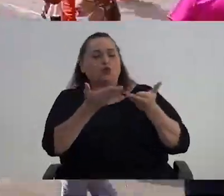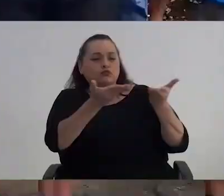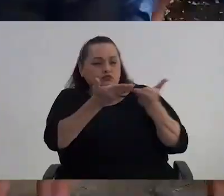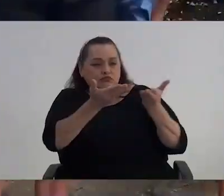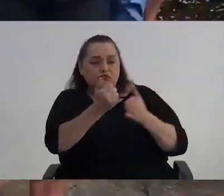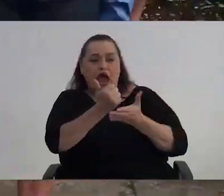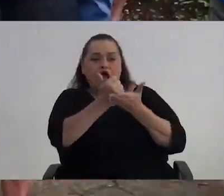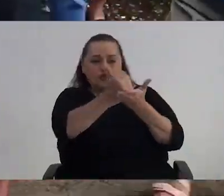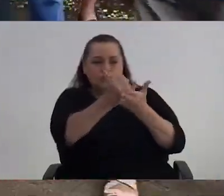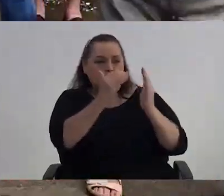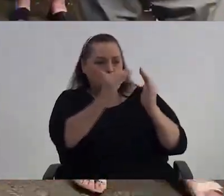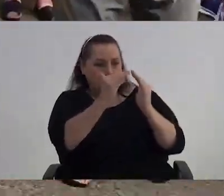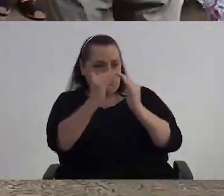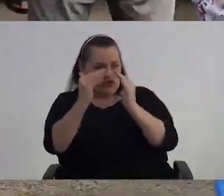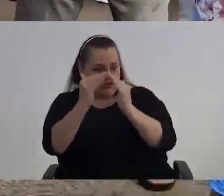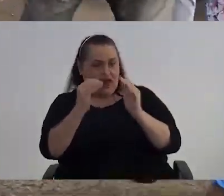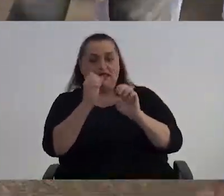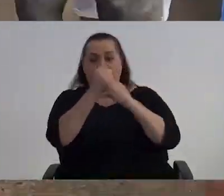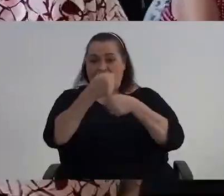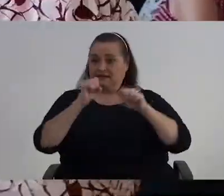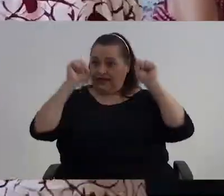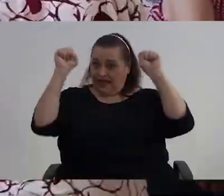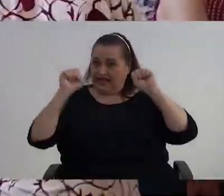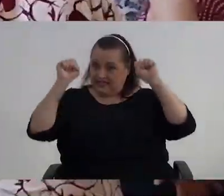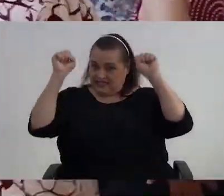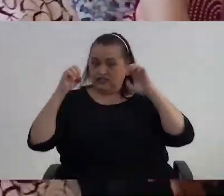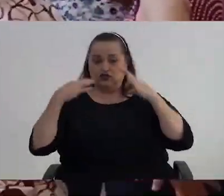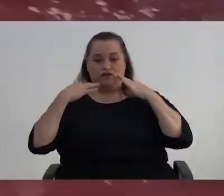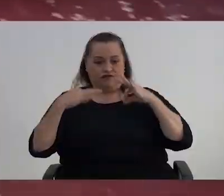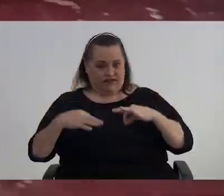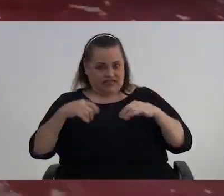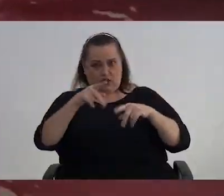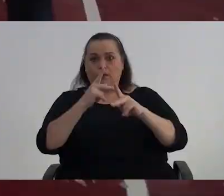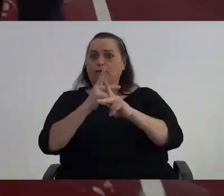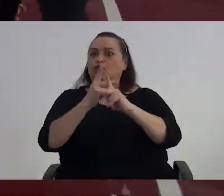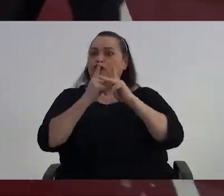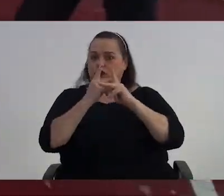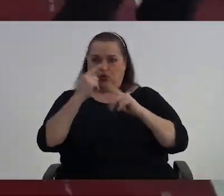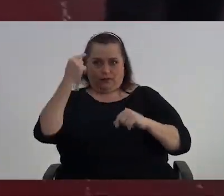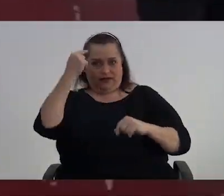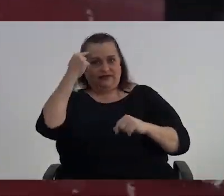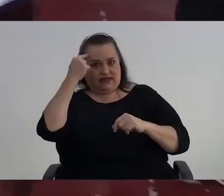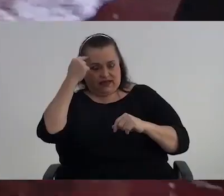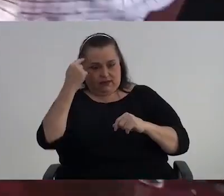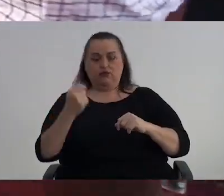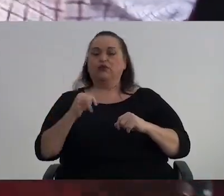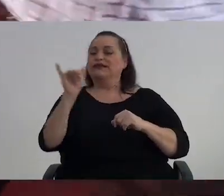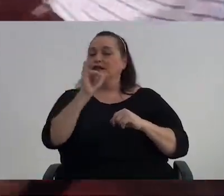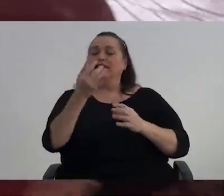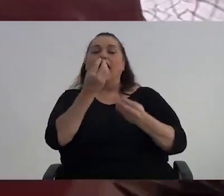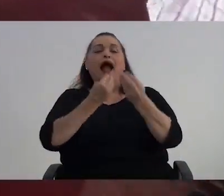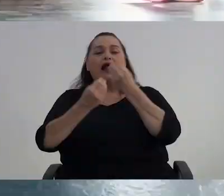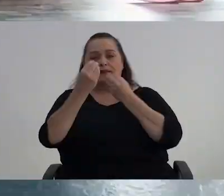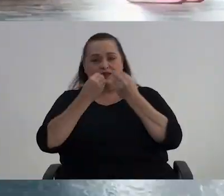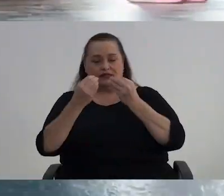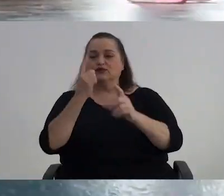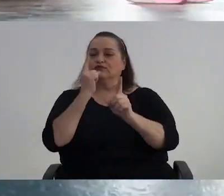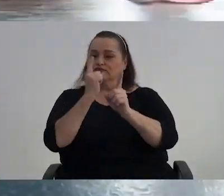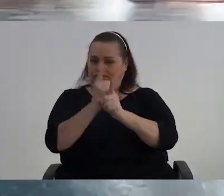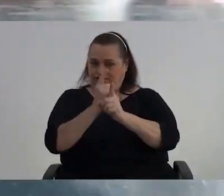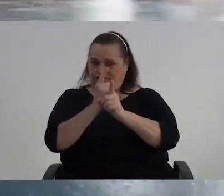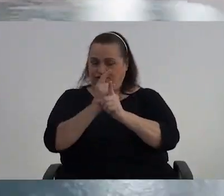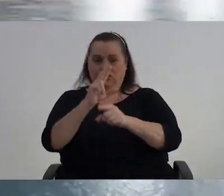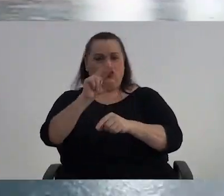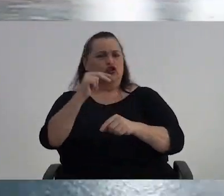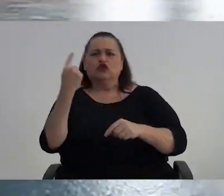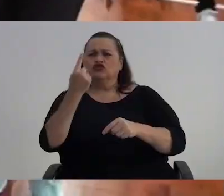comunidad Además Hacen ejercicio físico Esto es un factor Protector Para nuestro cerebro Y la alimentación Entonces No